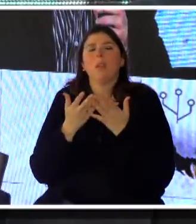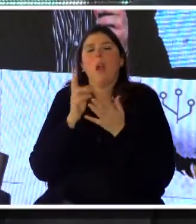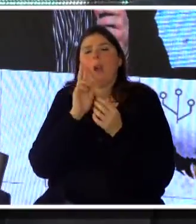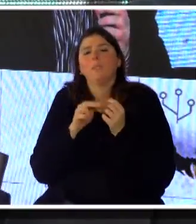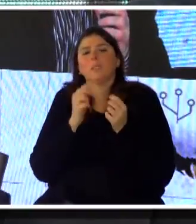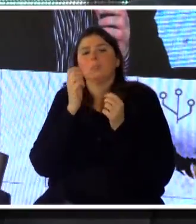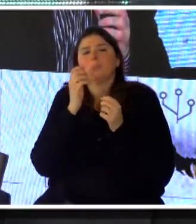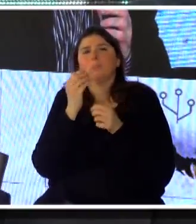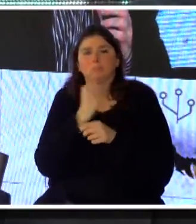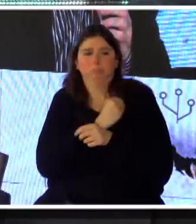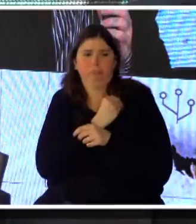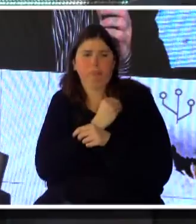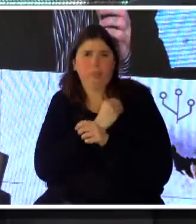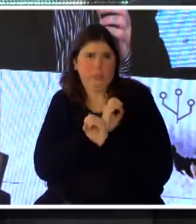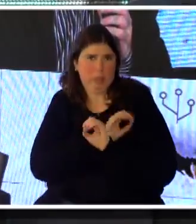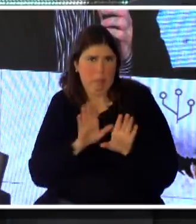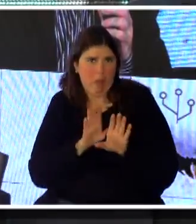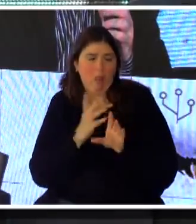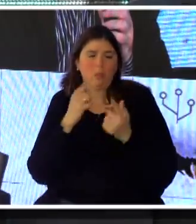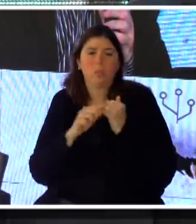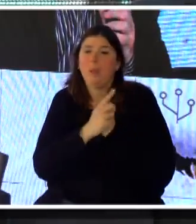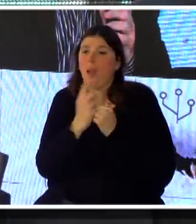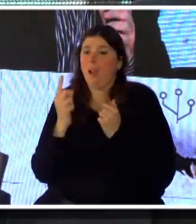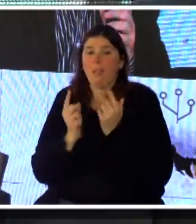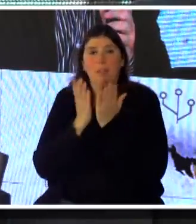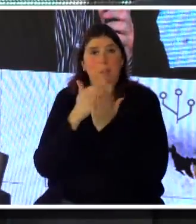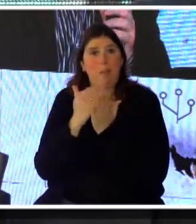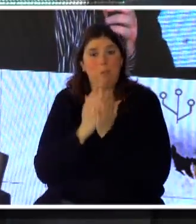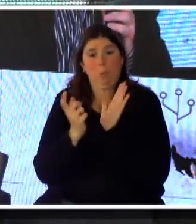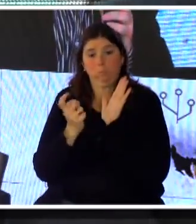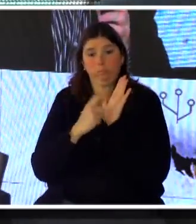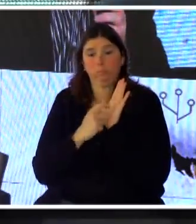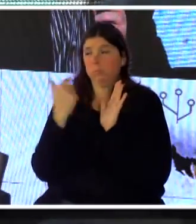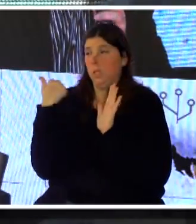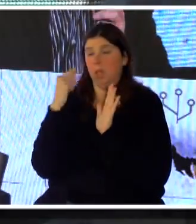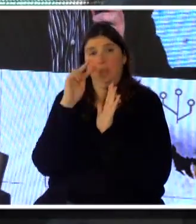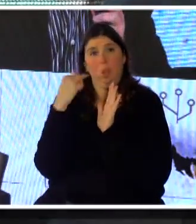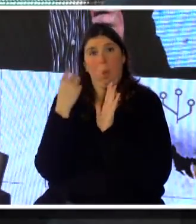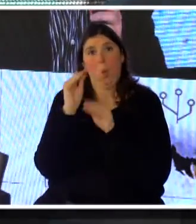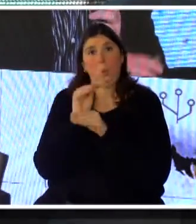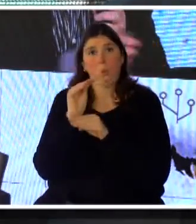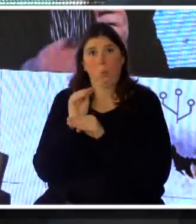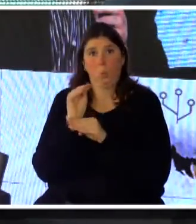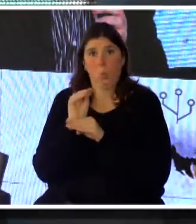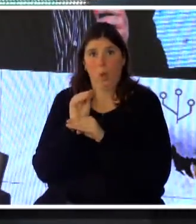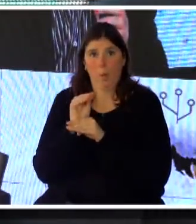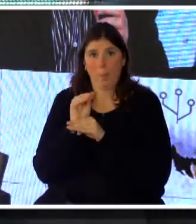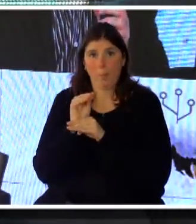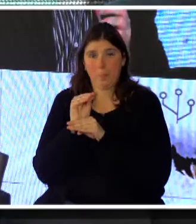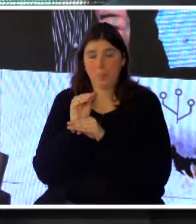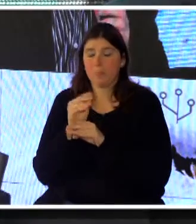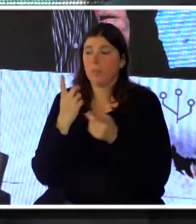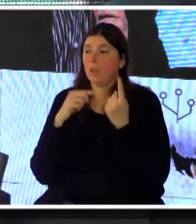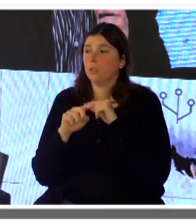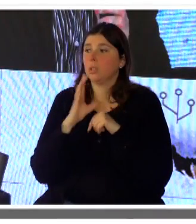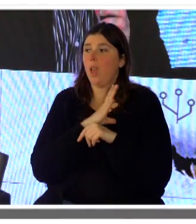tenemos para cada departamento, podemos hacer un clic, por ejemplo, ahí tenemos cultura, y tenemos información en tiempo